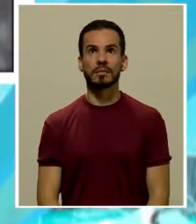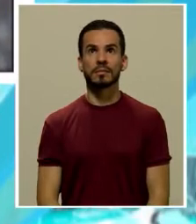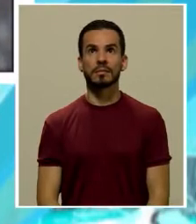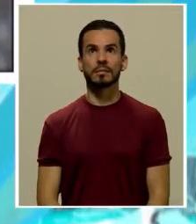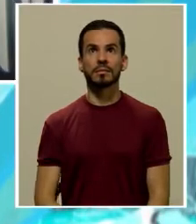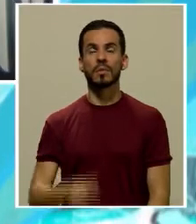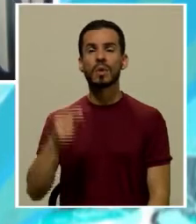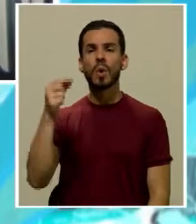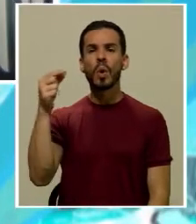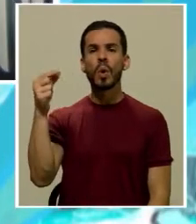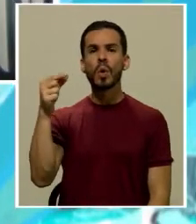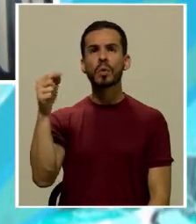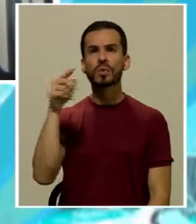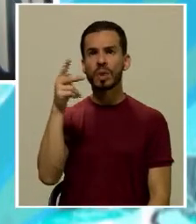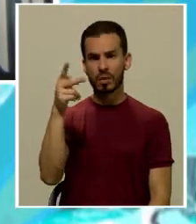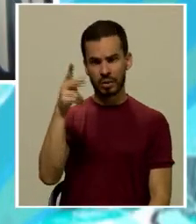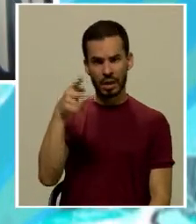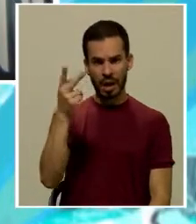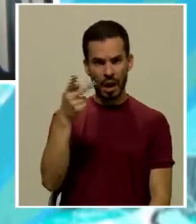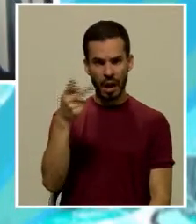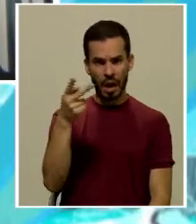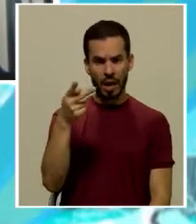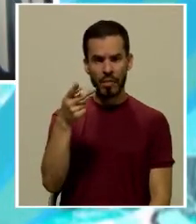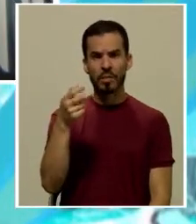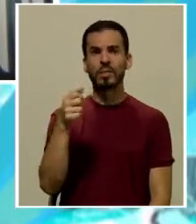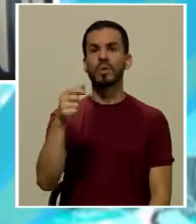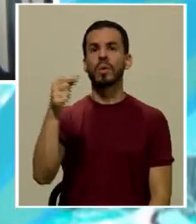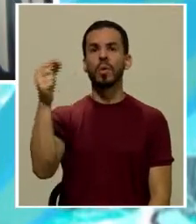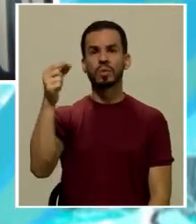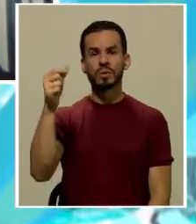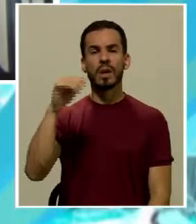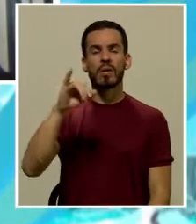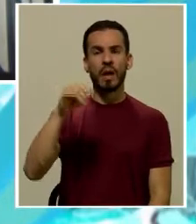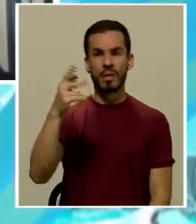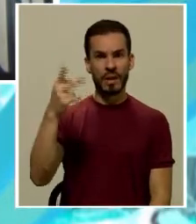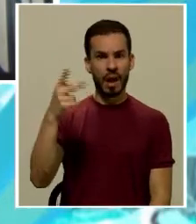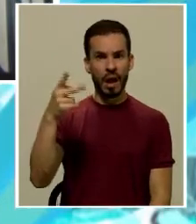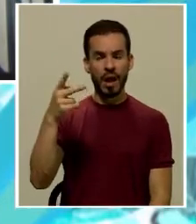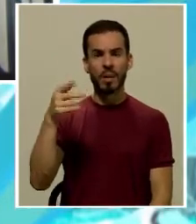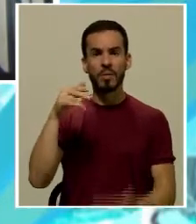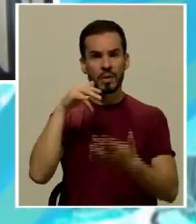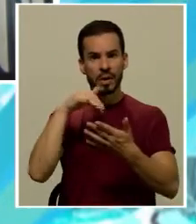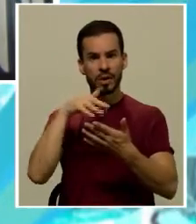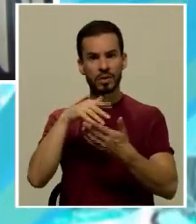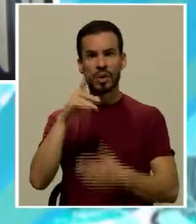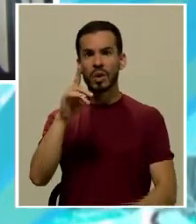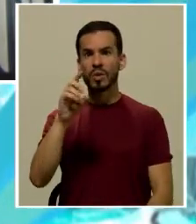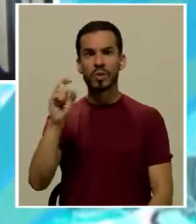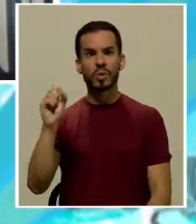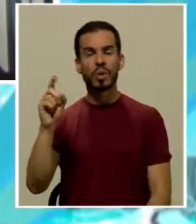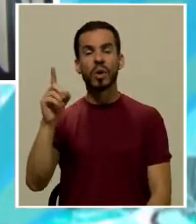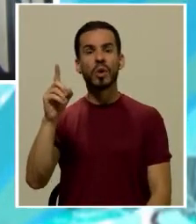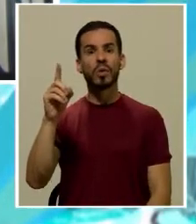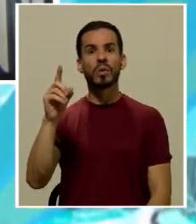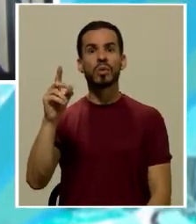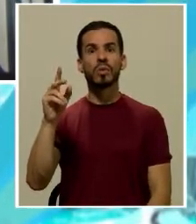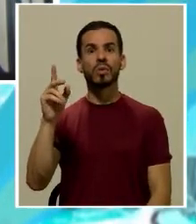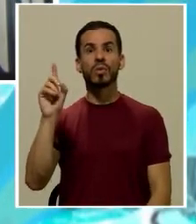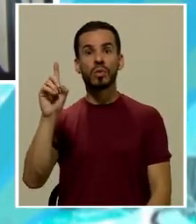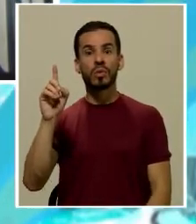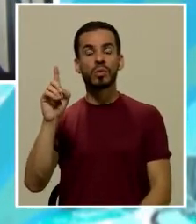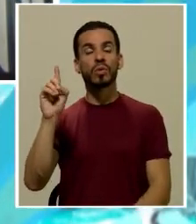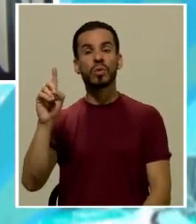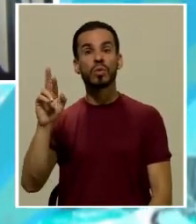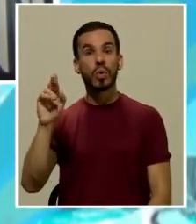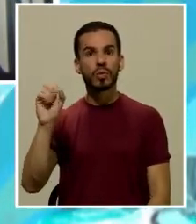Don Gustavo, ustedes, ambos, los dos, don Gustavo y don Javier, estudiaron su doctorado en Alemania y